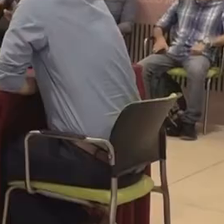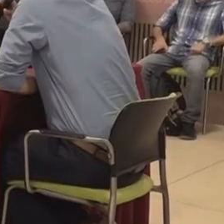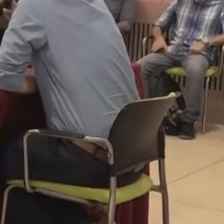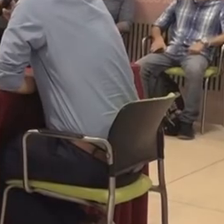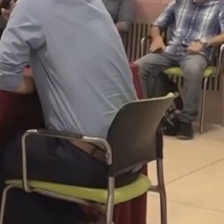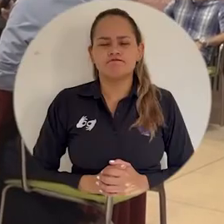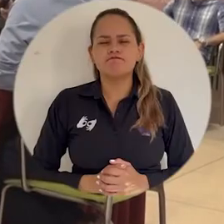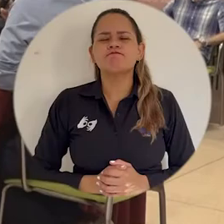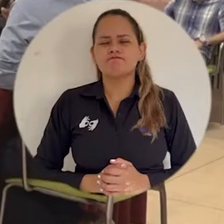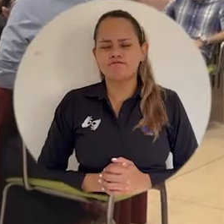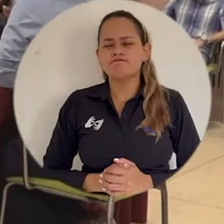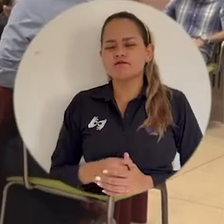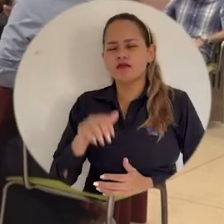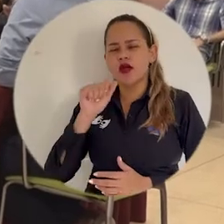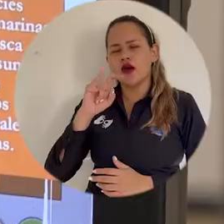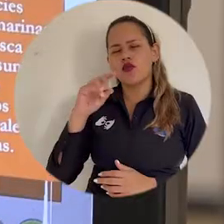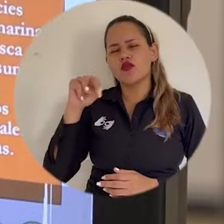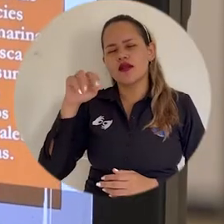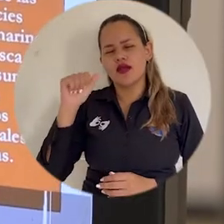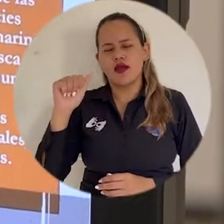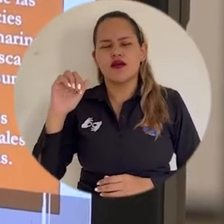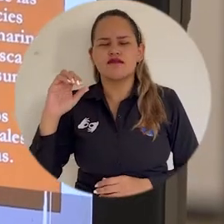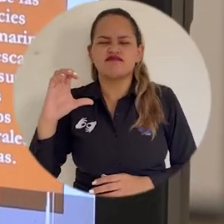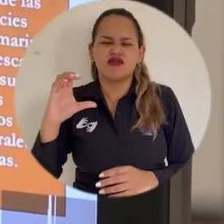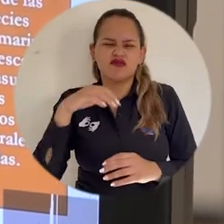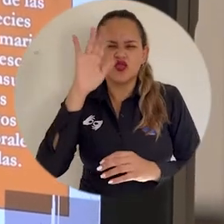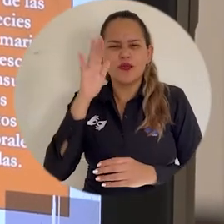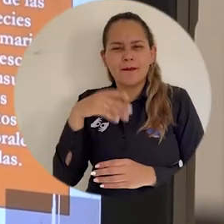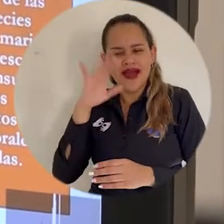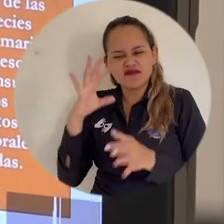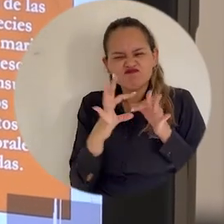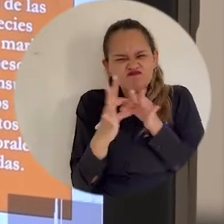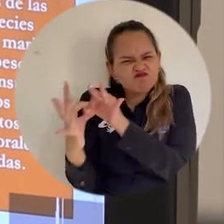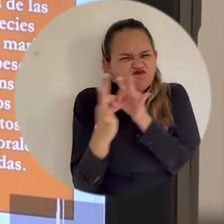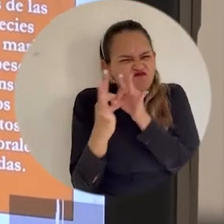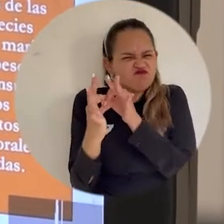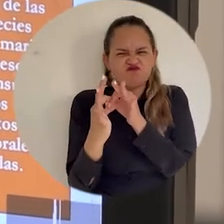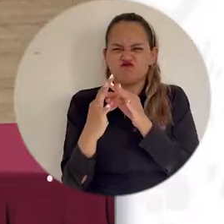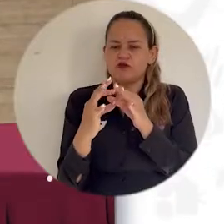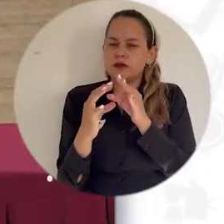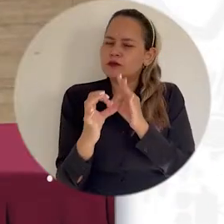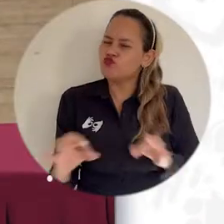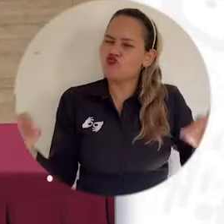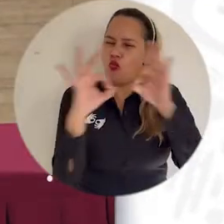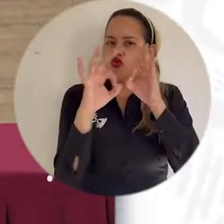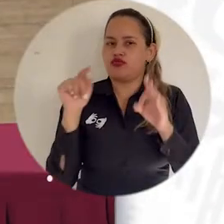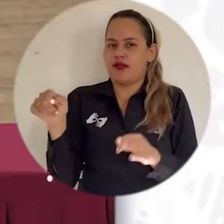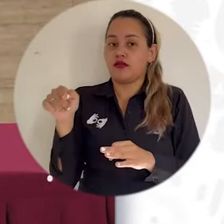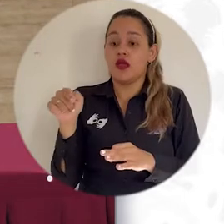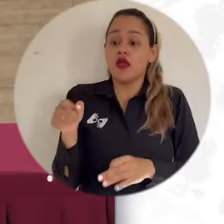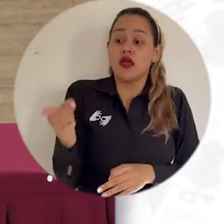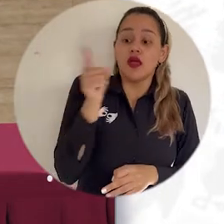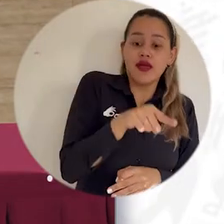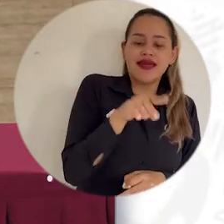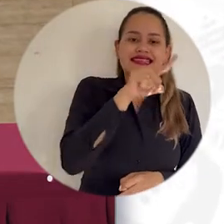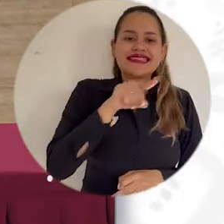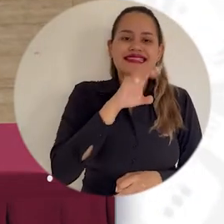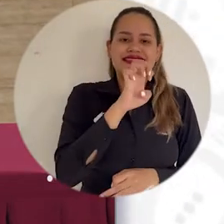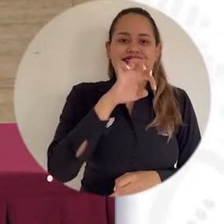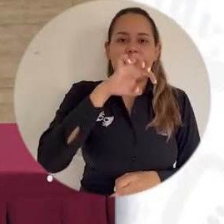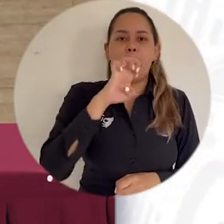La UNAB es nuestro aliado estratégico más importante, también reconocemos el CEPEC como